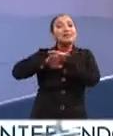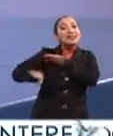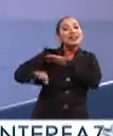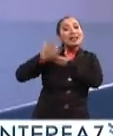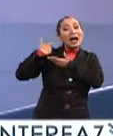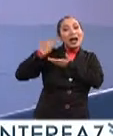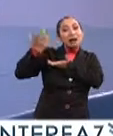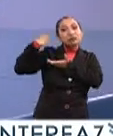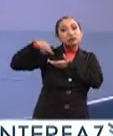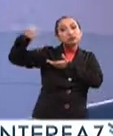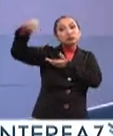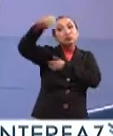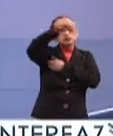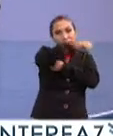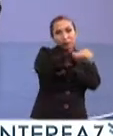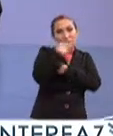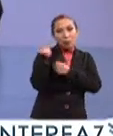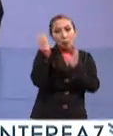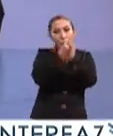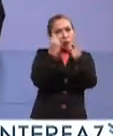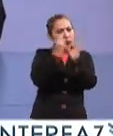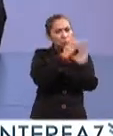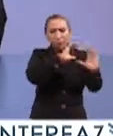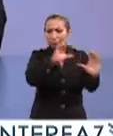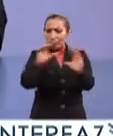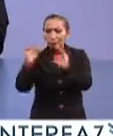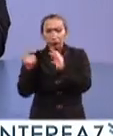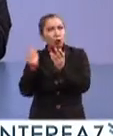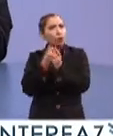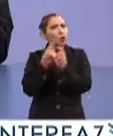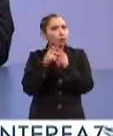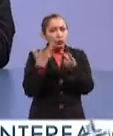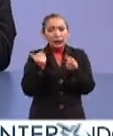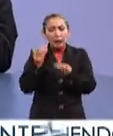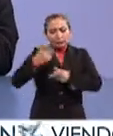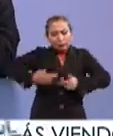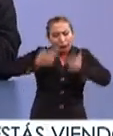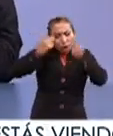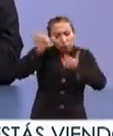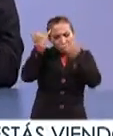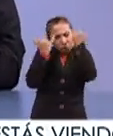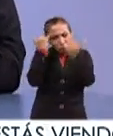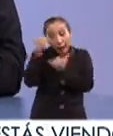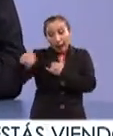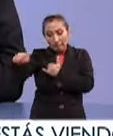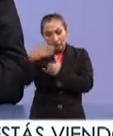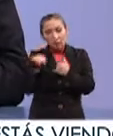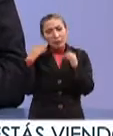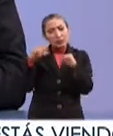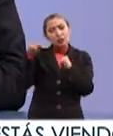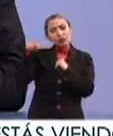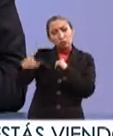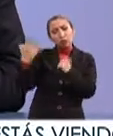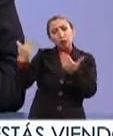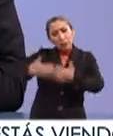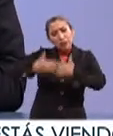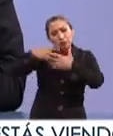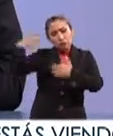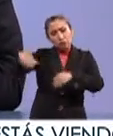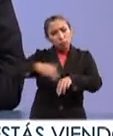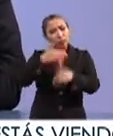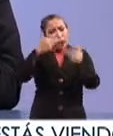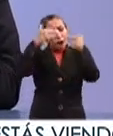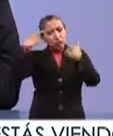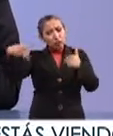móviles. Llevamos cursos de capacitación, llevamos cursos de emprendimiento, donde a las personas les enseñábamos a crear su propia empresa